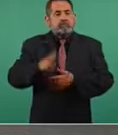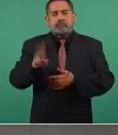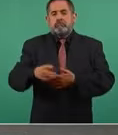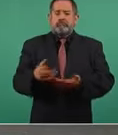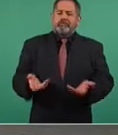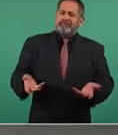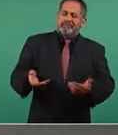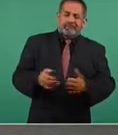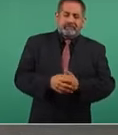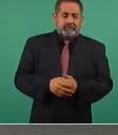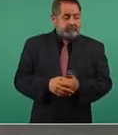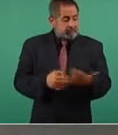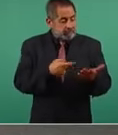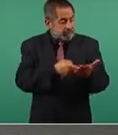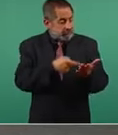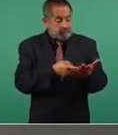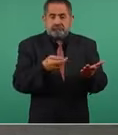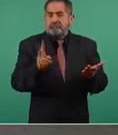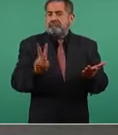así es,